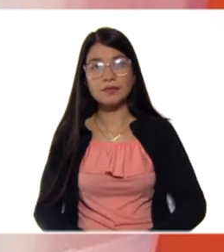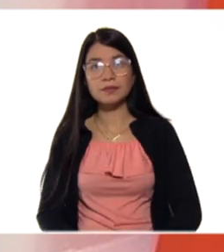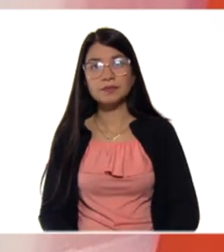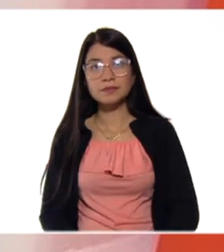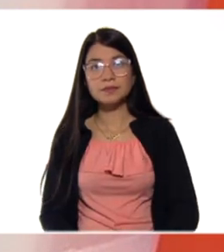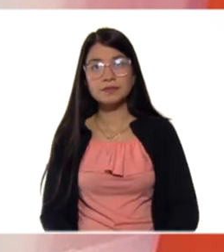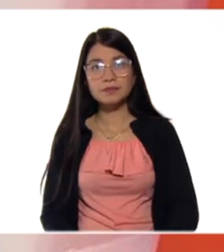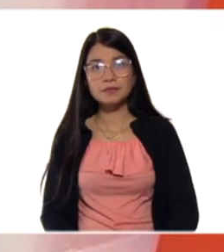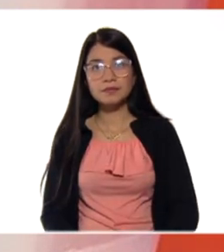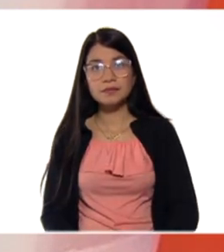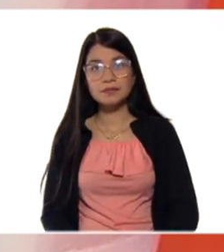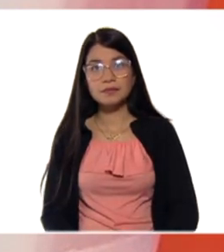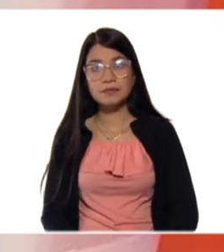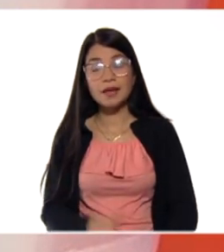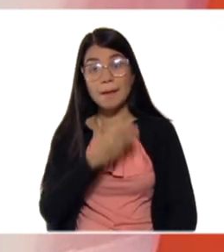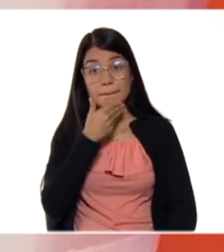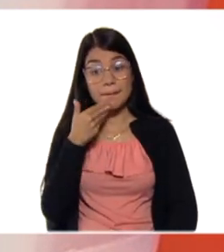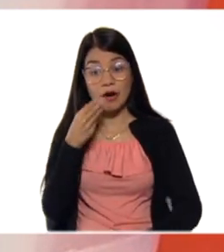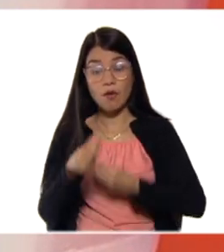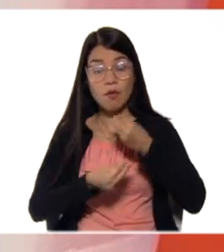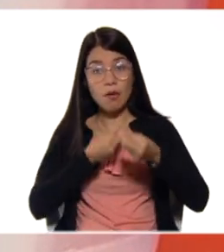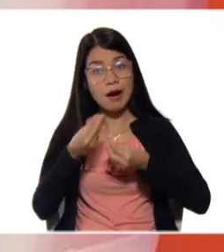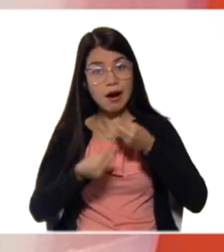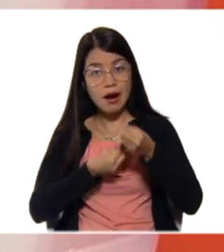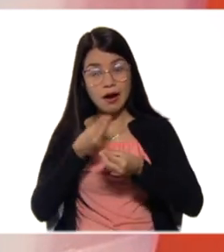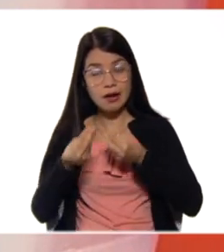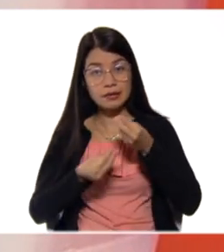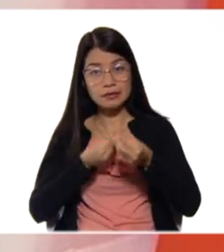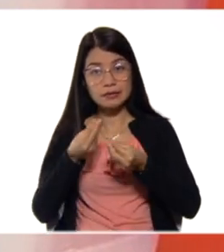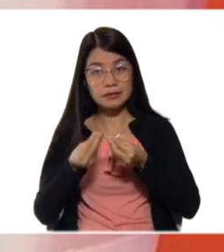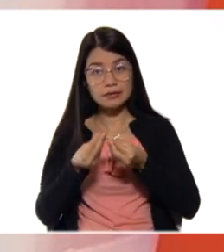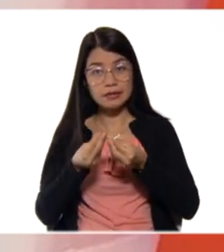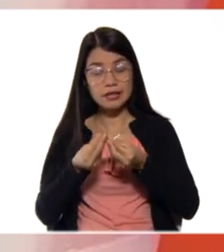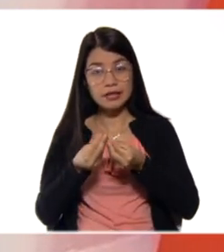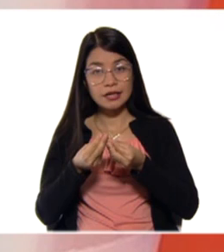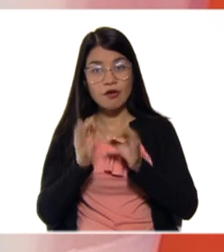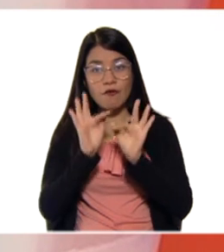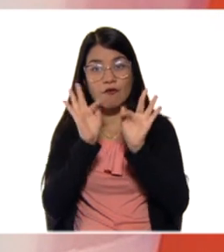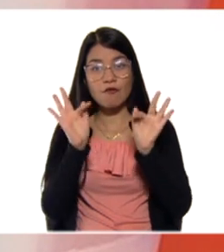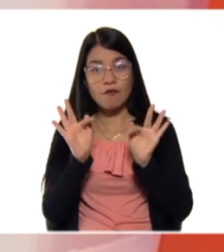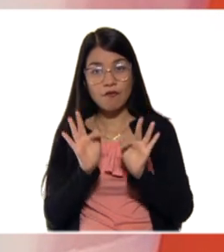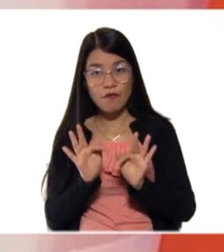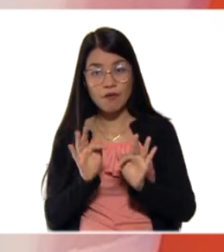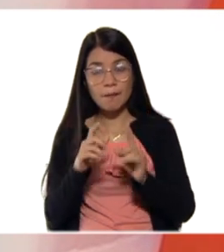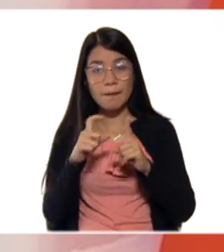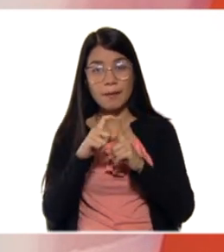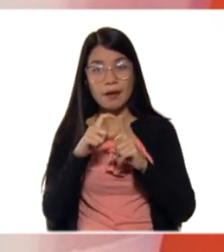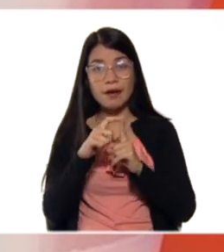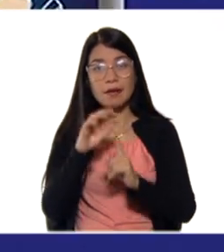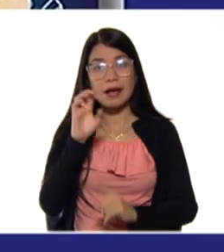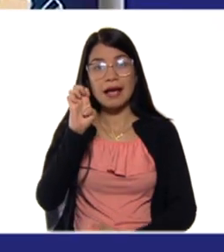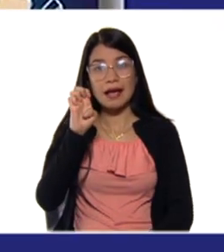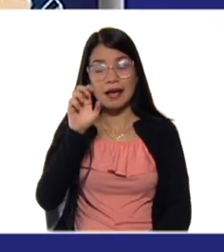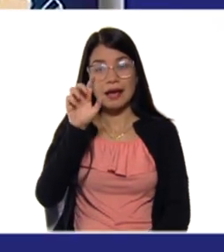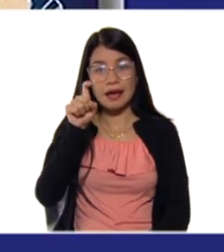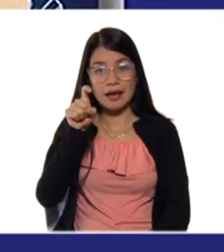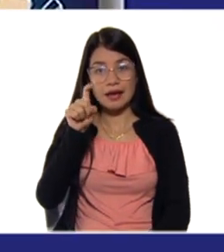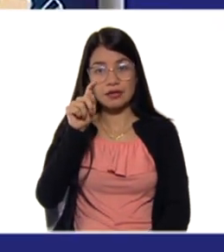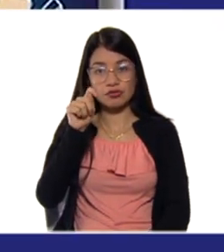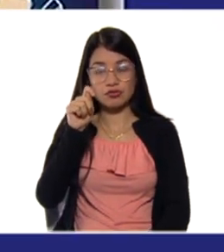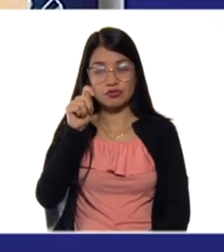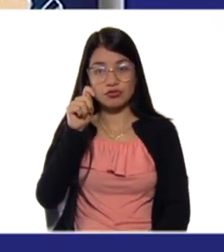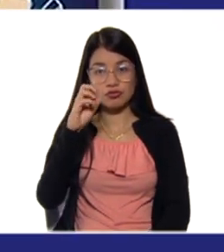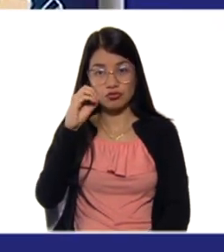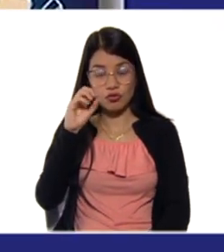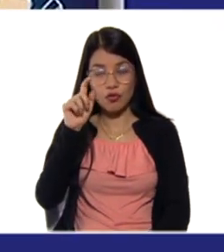es menor a cero. Entonces, hablamos de una reacción exotérmica. Pero